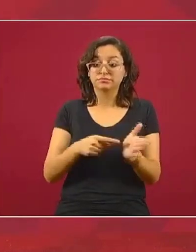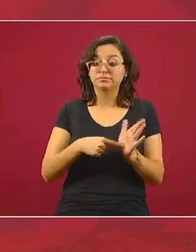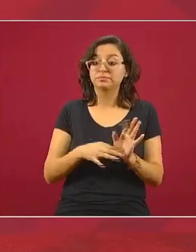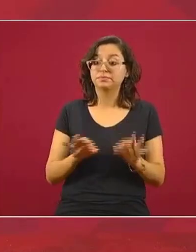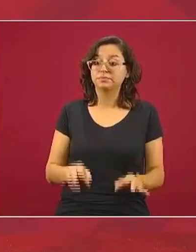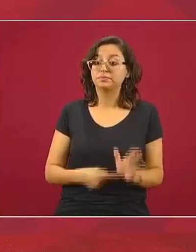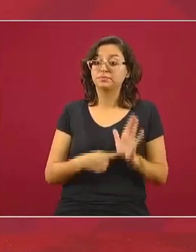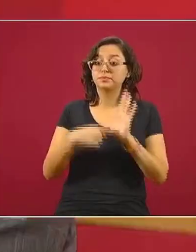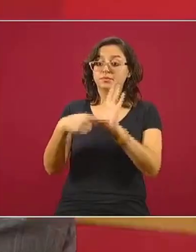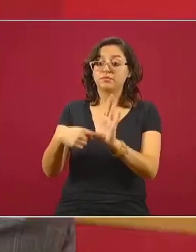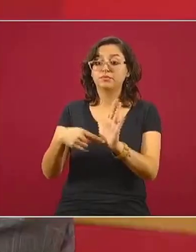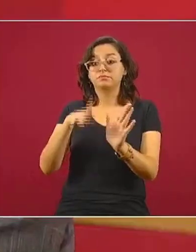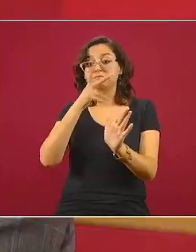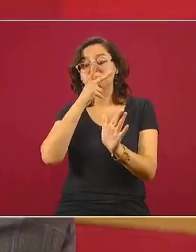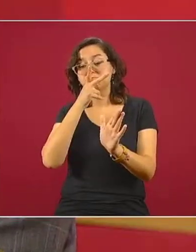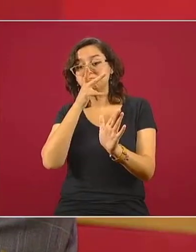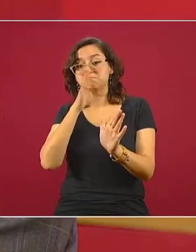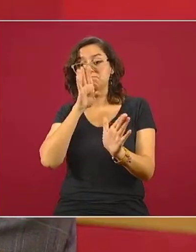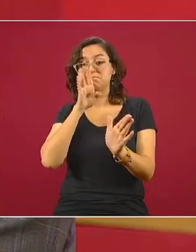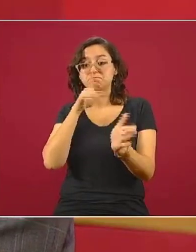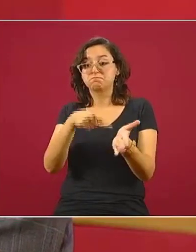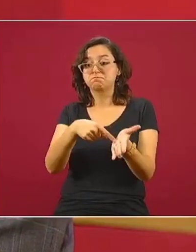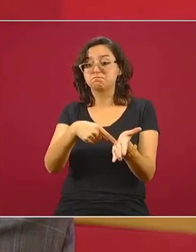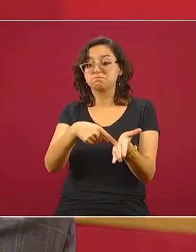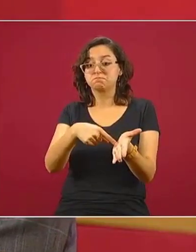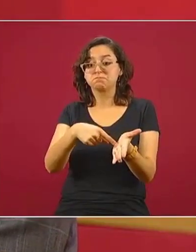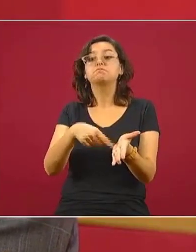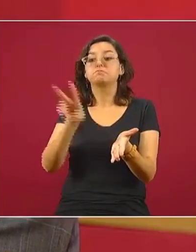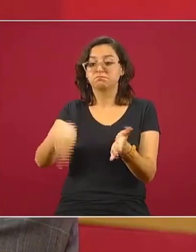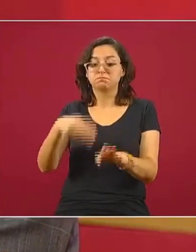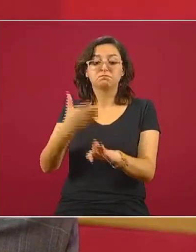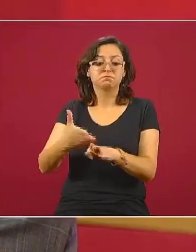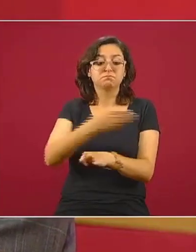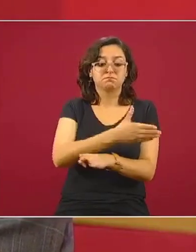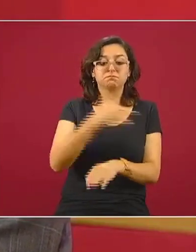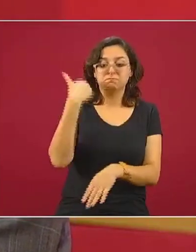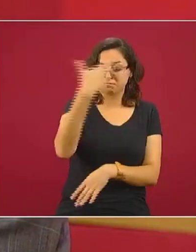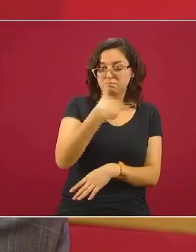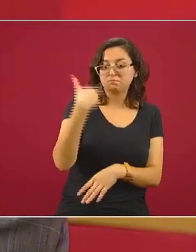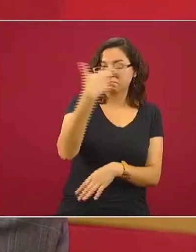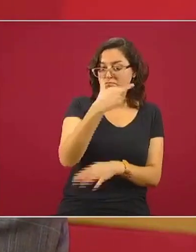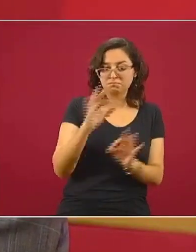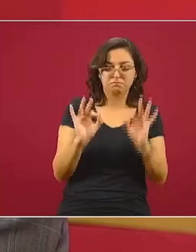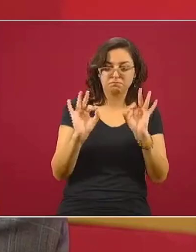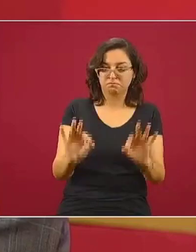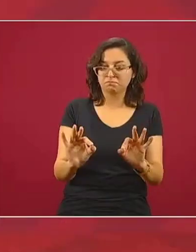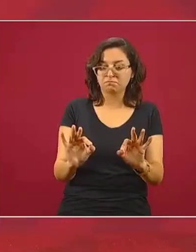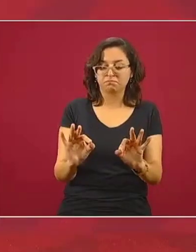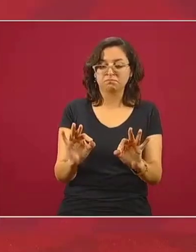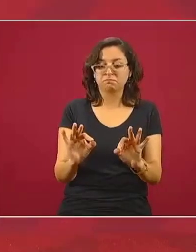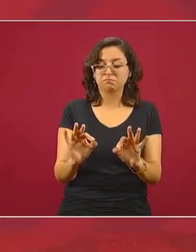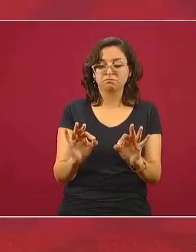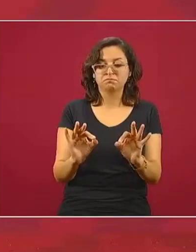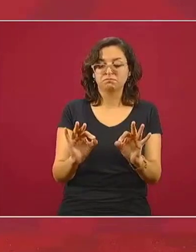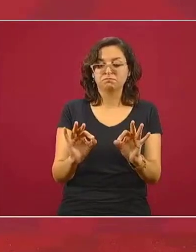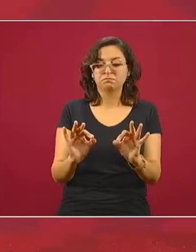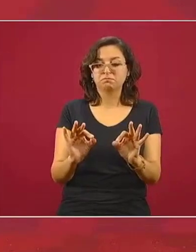hay escrito su mamá o su papá que hicieron la revisión necesaria y que